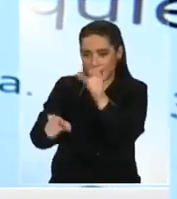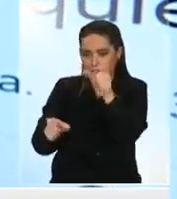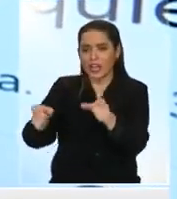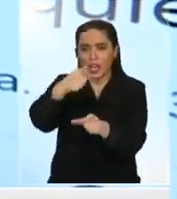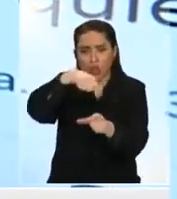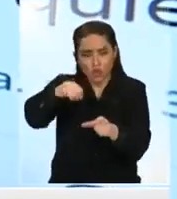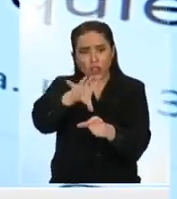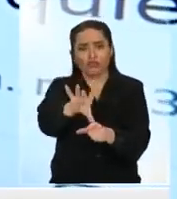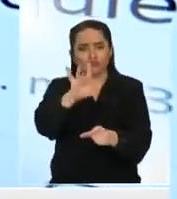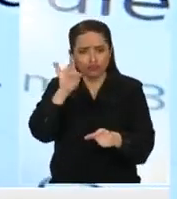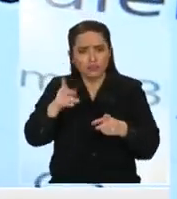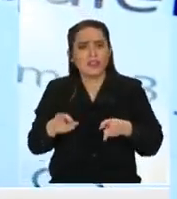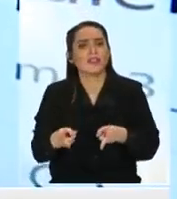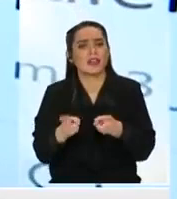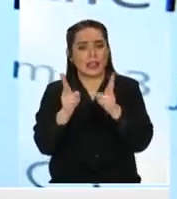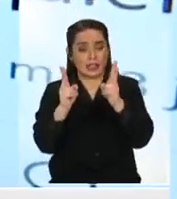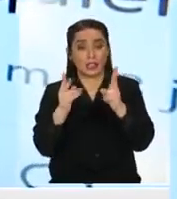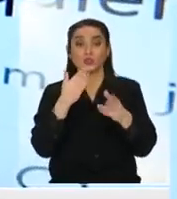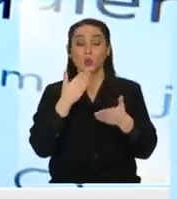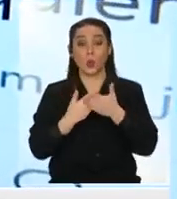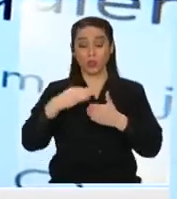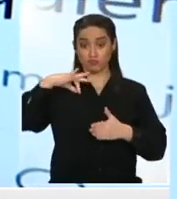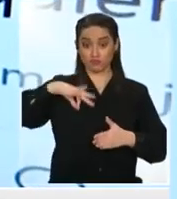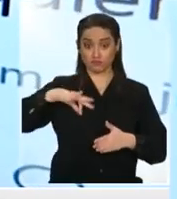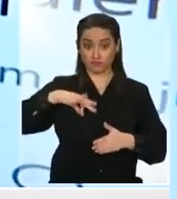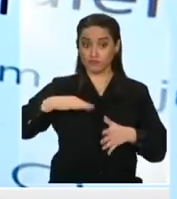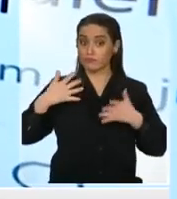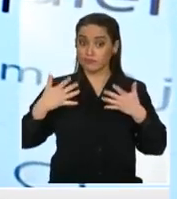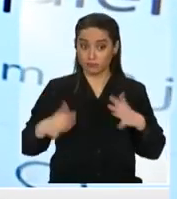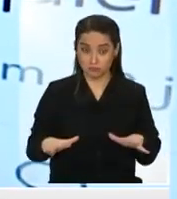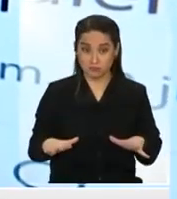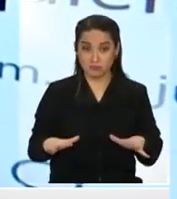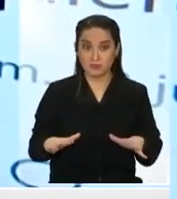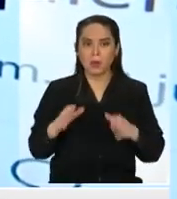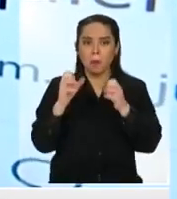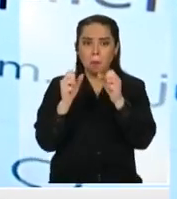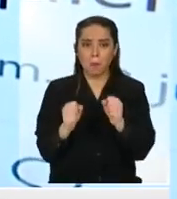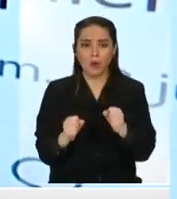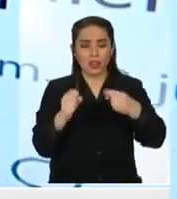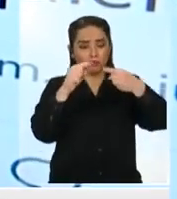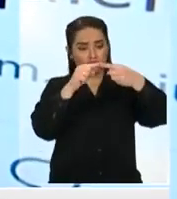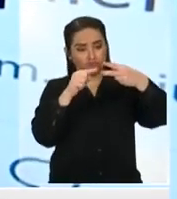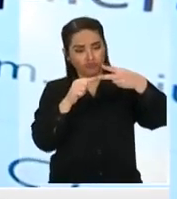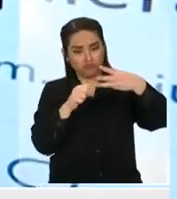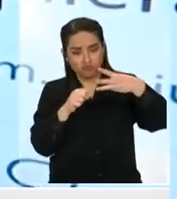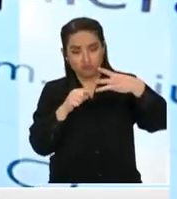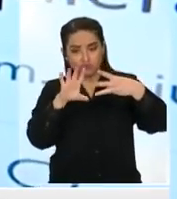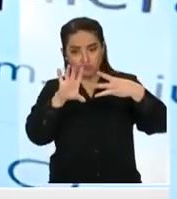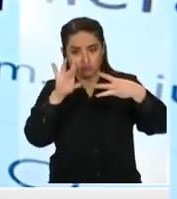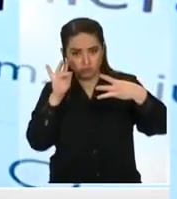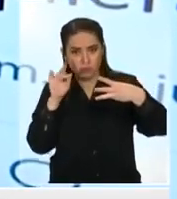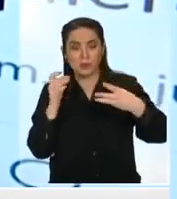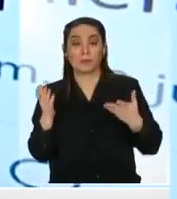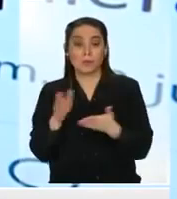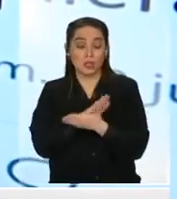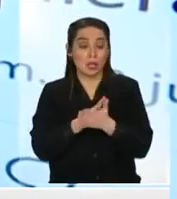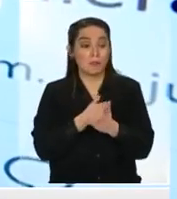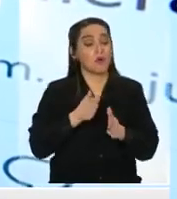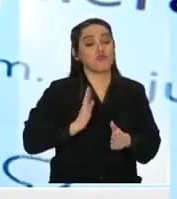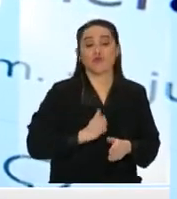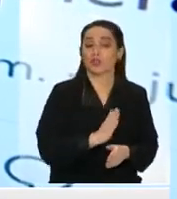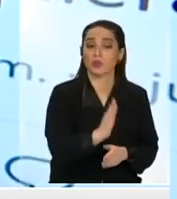derecho a elegir y al día de pensionarse pueden optar por tres caminos, ¿no? Mantenerla para que la AFP